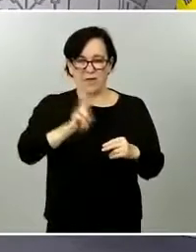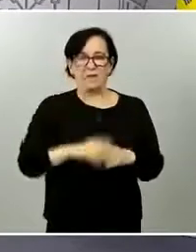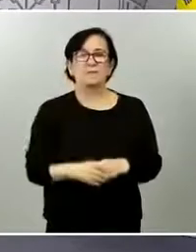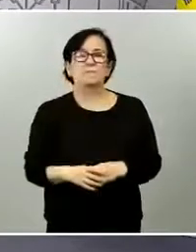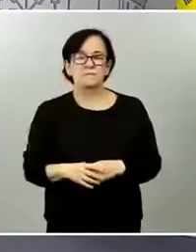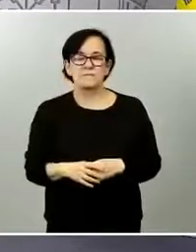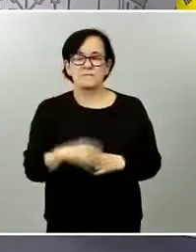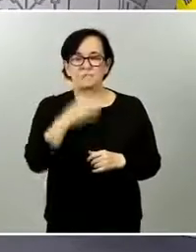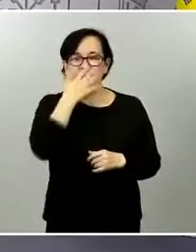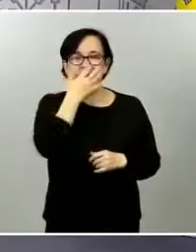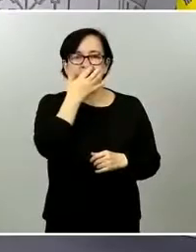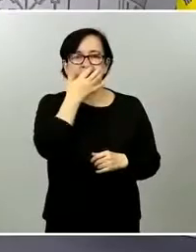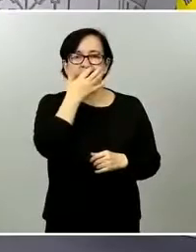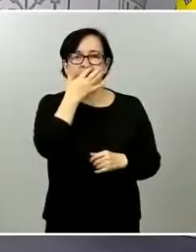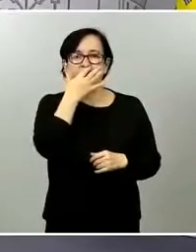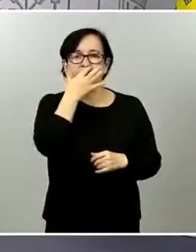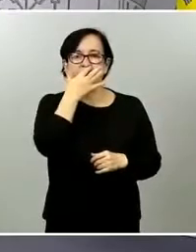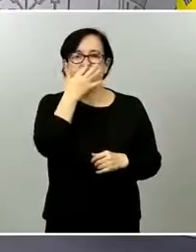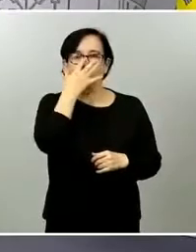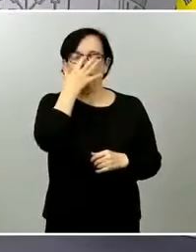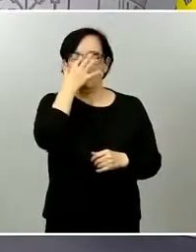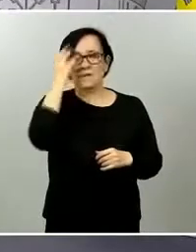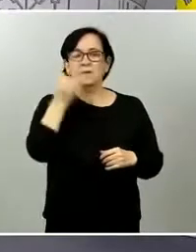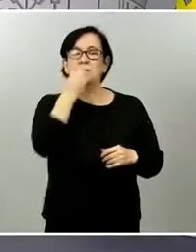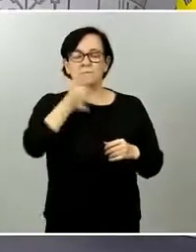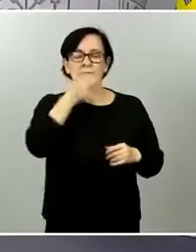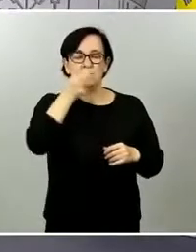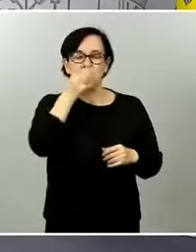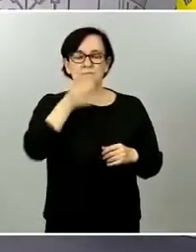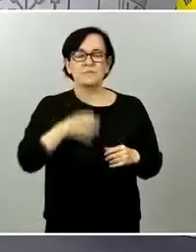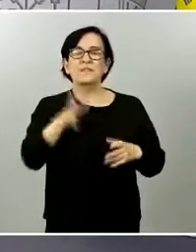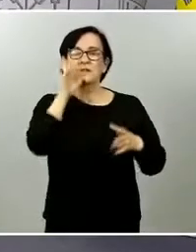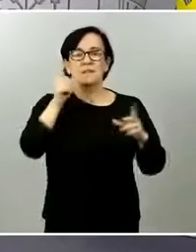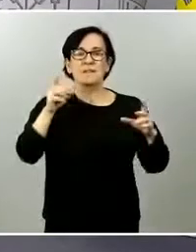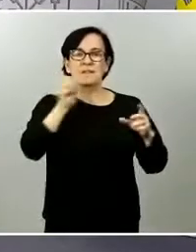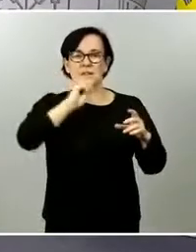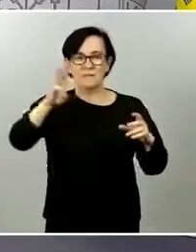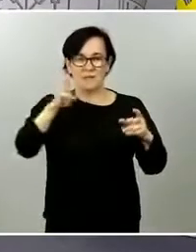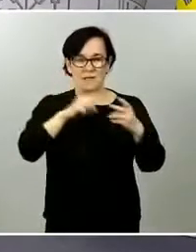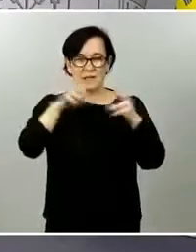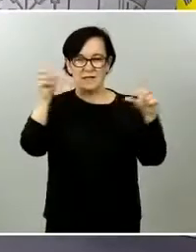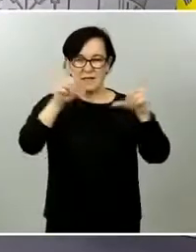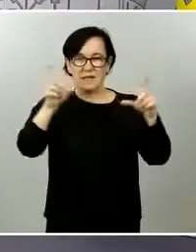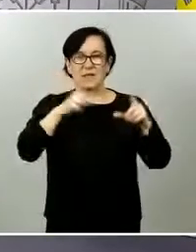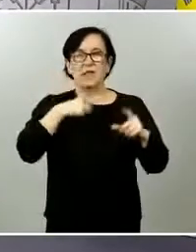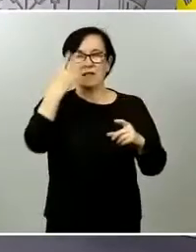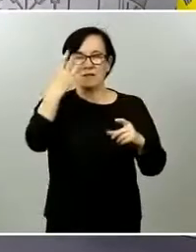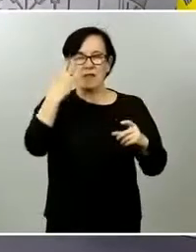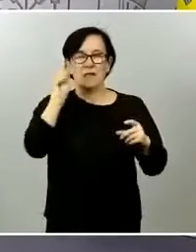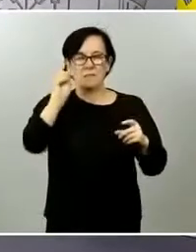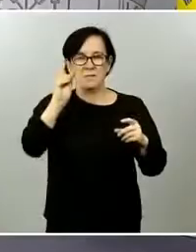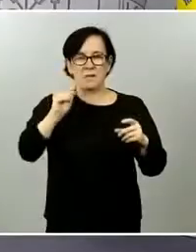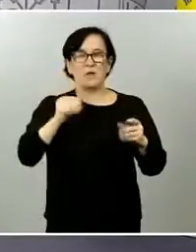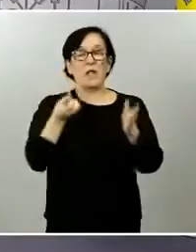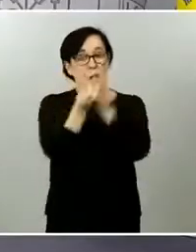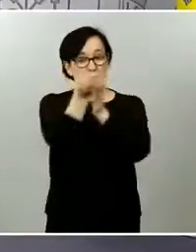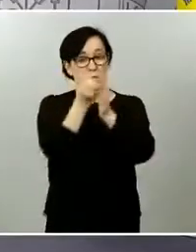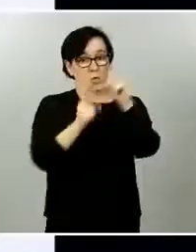discusiones que hay en esta materia vamos a ver qué tal la conexión con 13TV toma la palabra ahora adelante